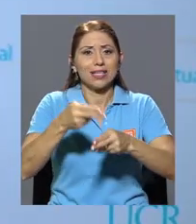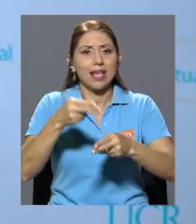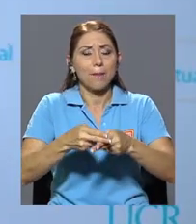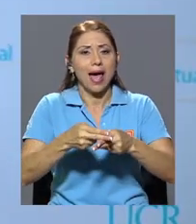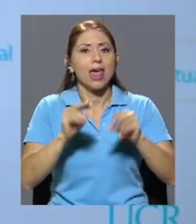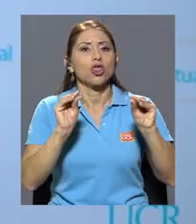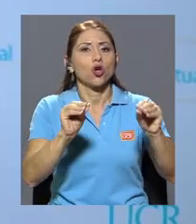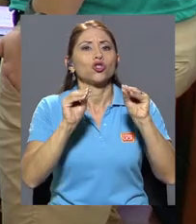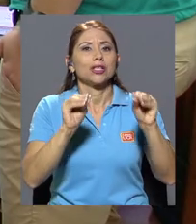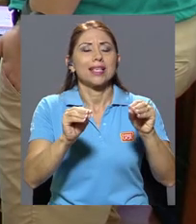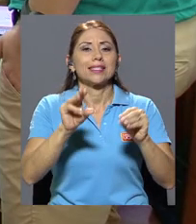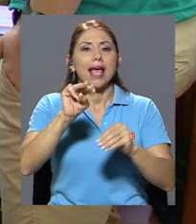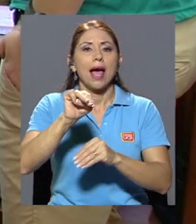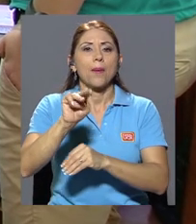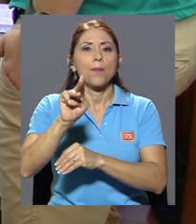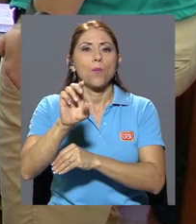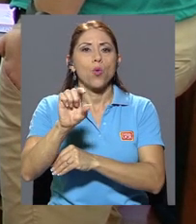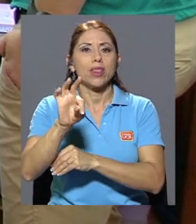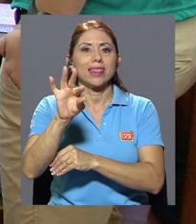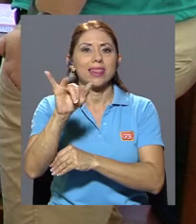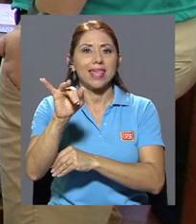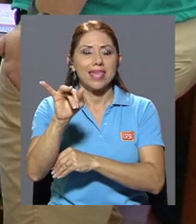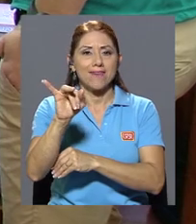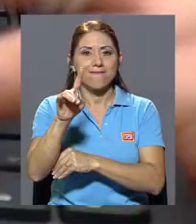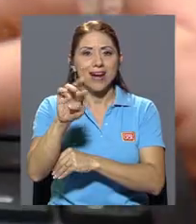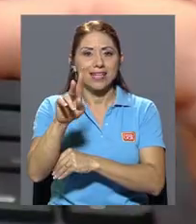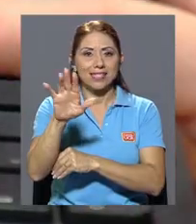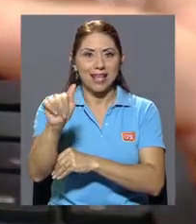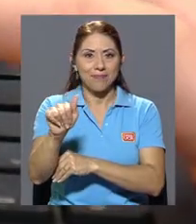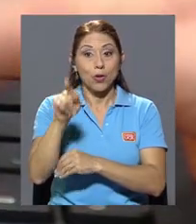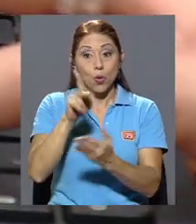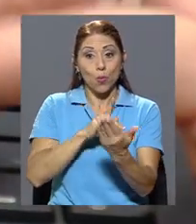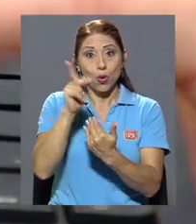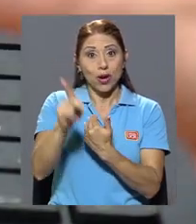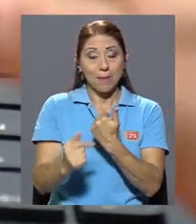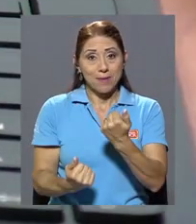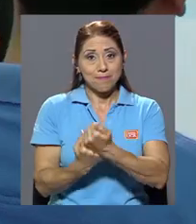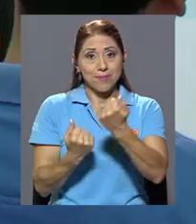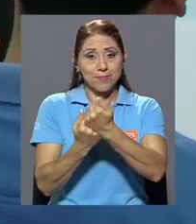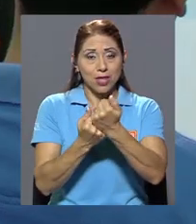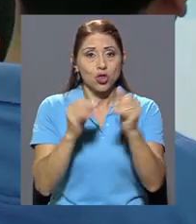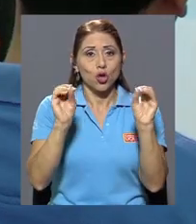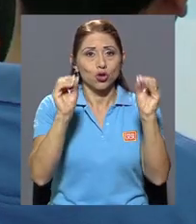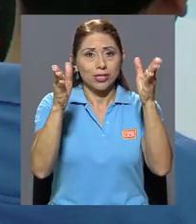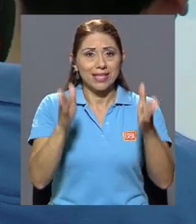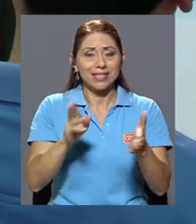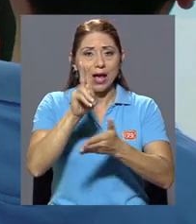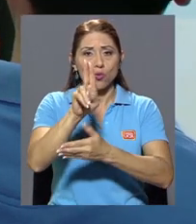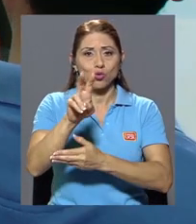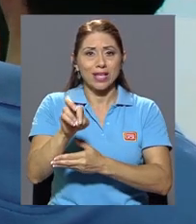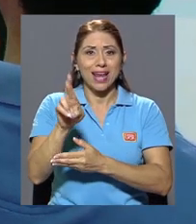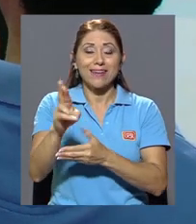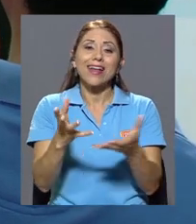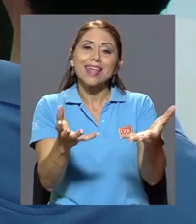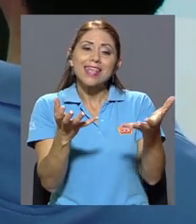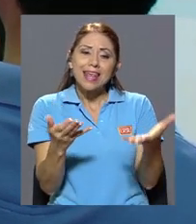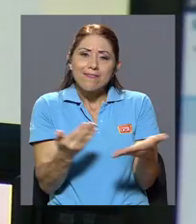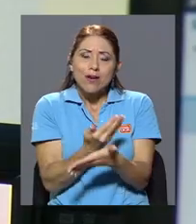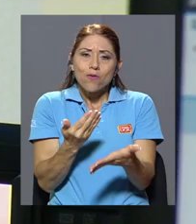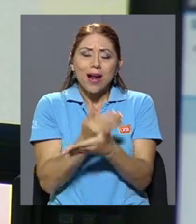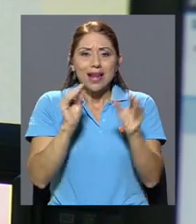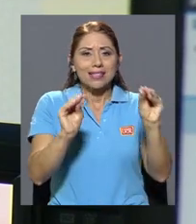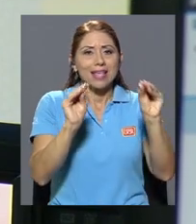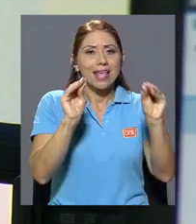Multiversa, un programa impulsado por la Vicerrectoría de Docencia de la UCR, que busca innovar la enseñanza en un ambiente de